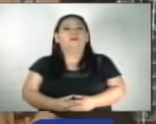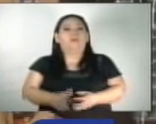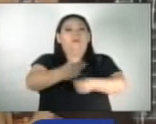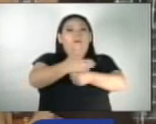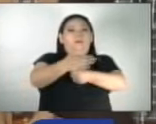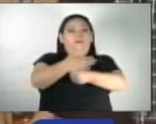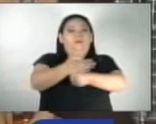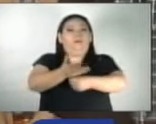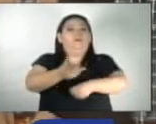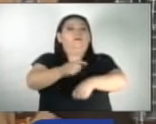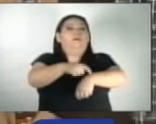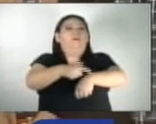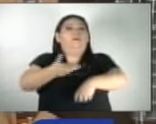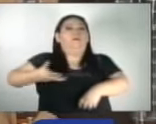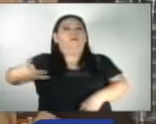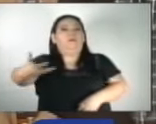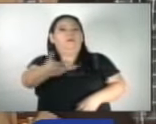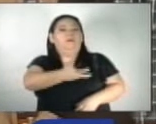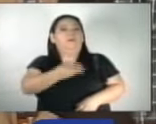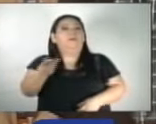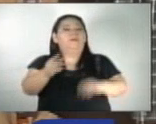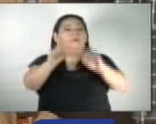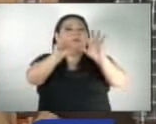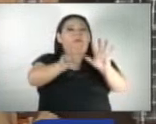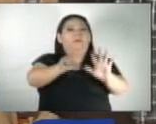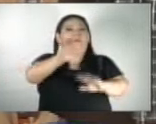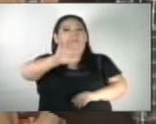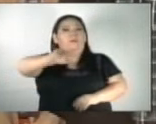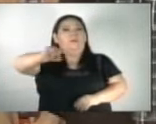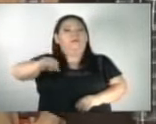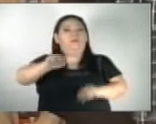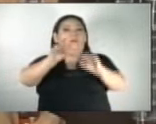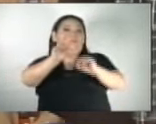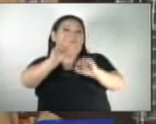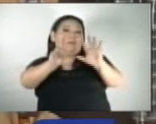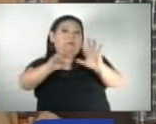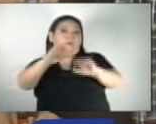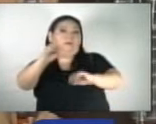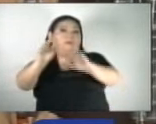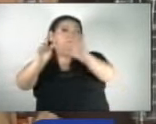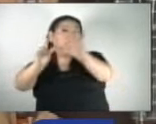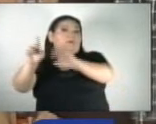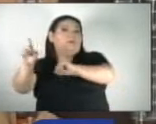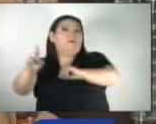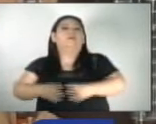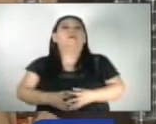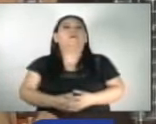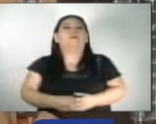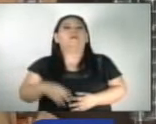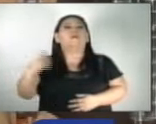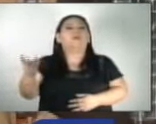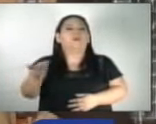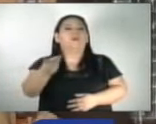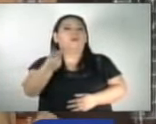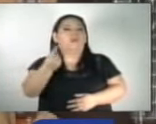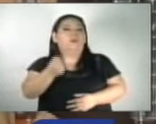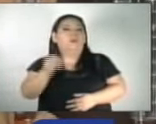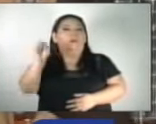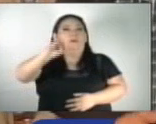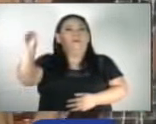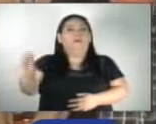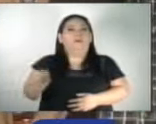Partido nuestro tiempo sesenta y cinco mil setenta y seis con un